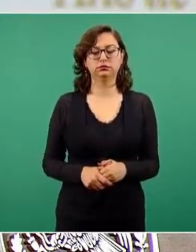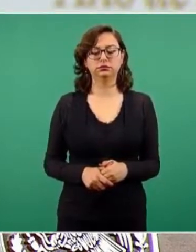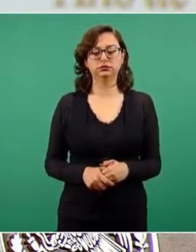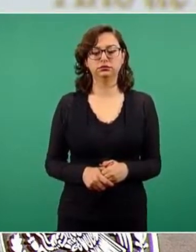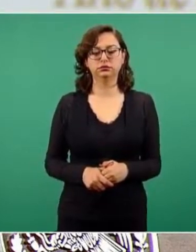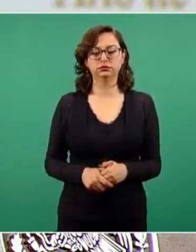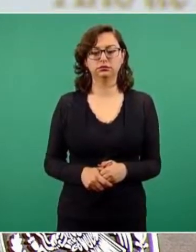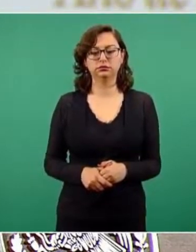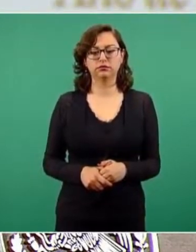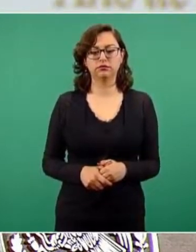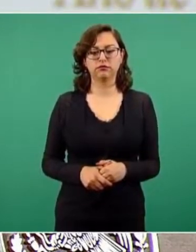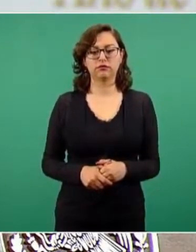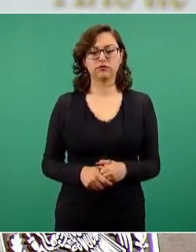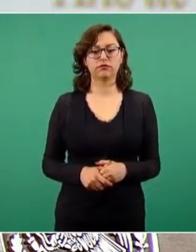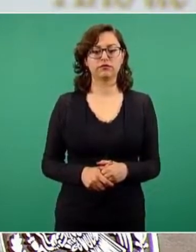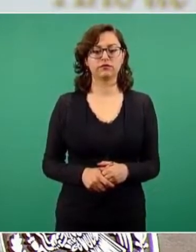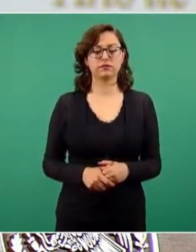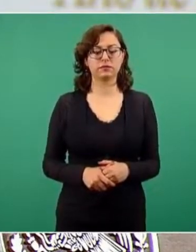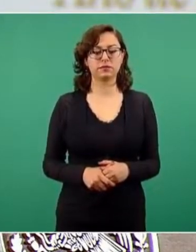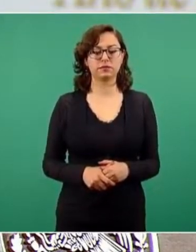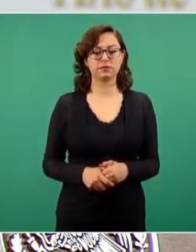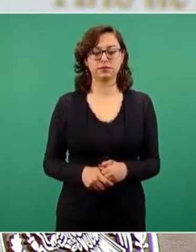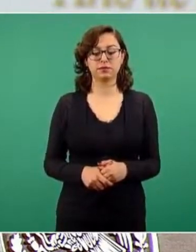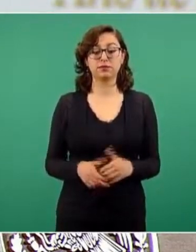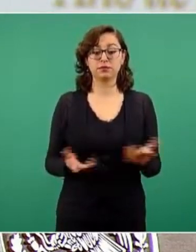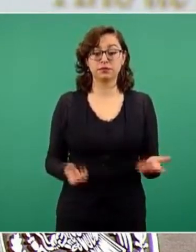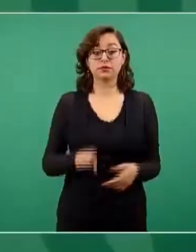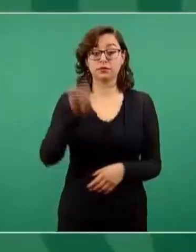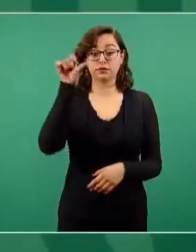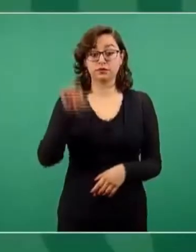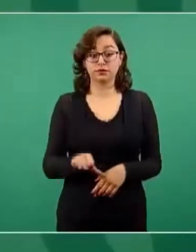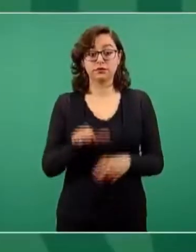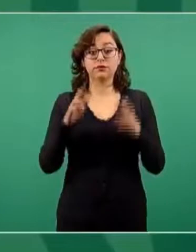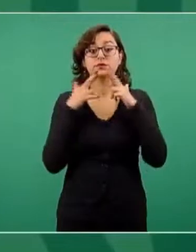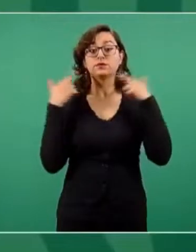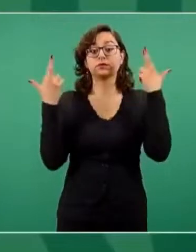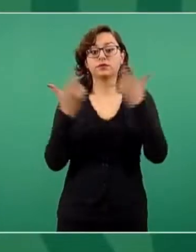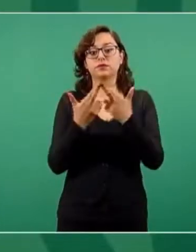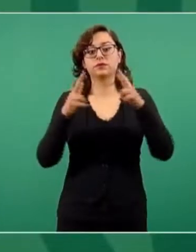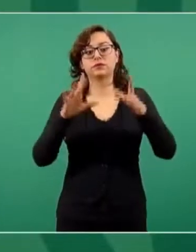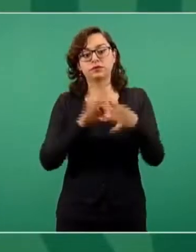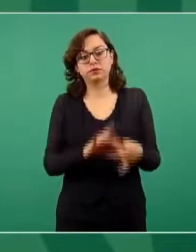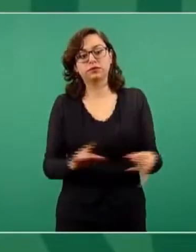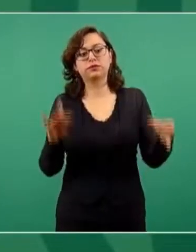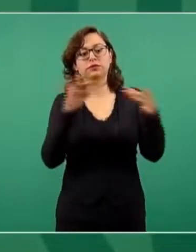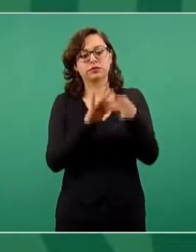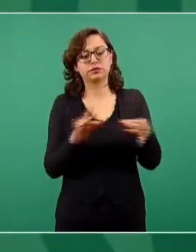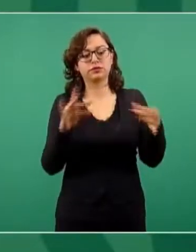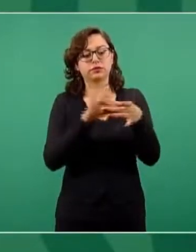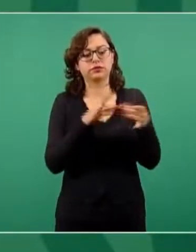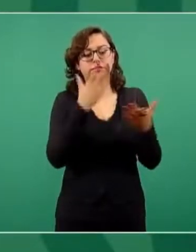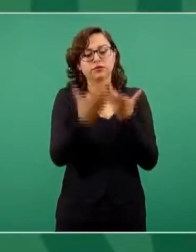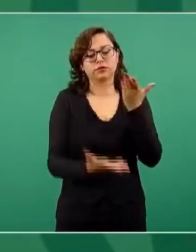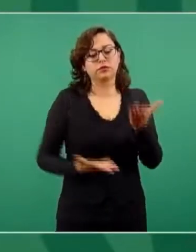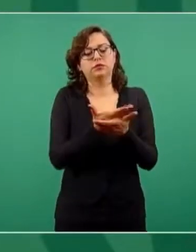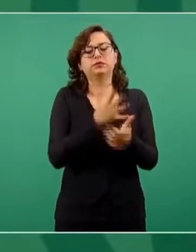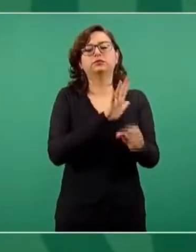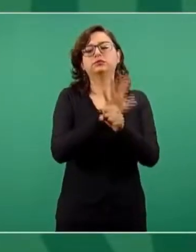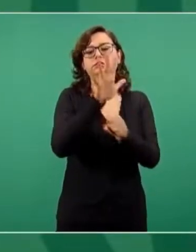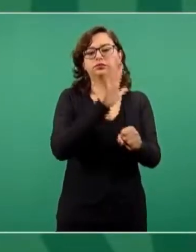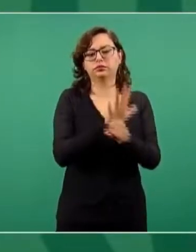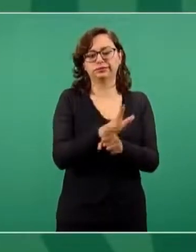bastante detalle lo que nosotros proponemos